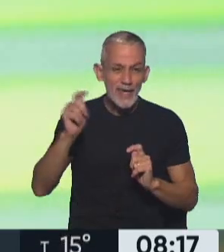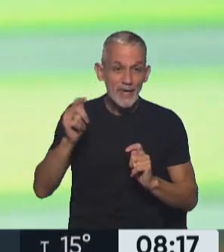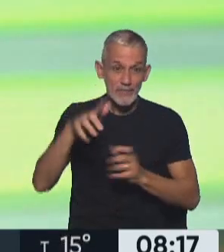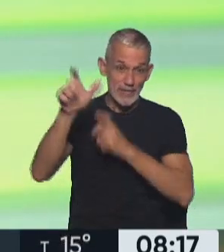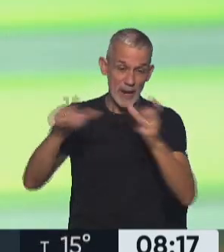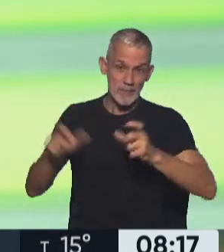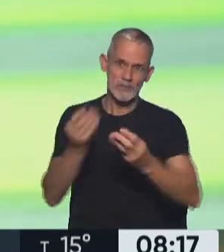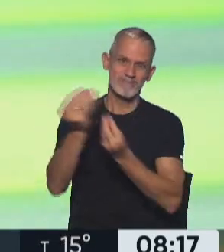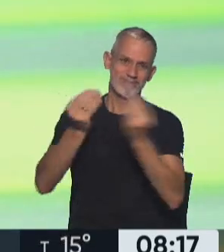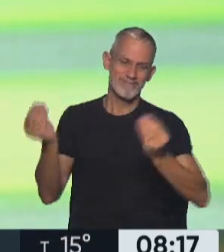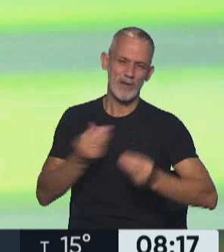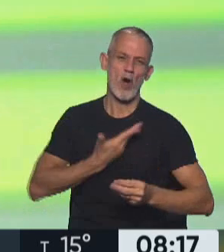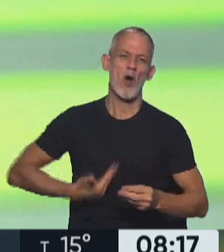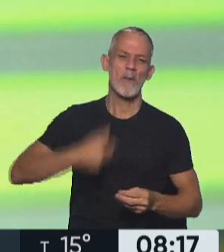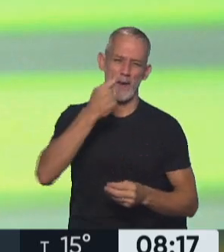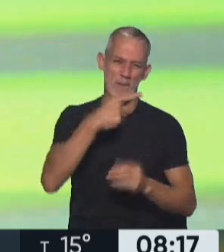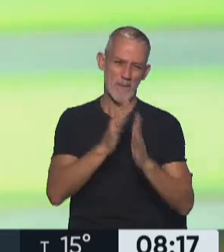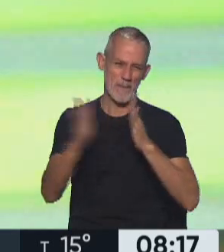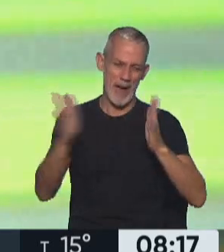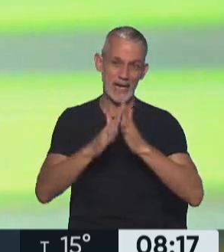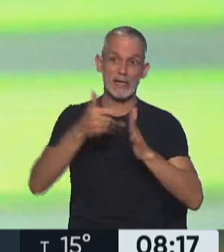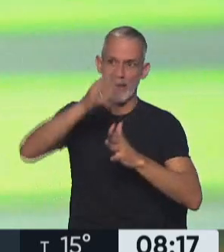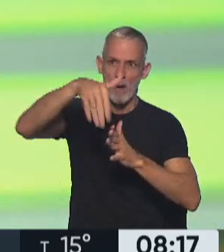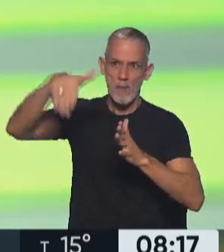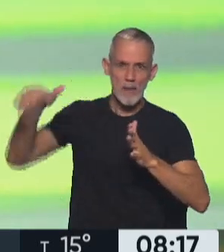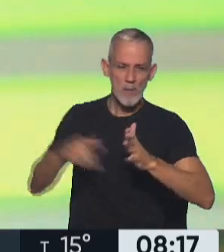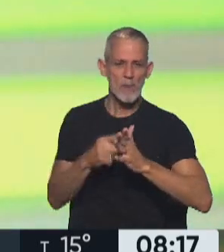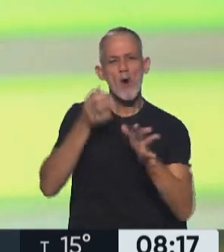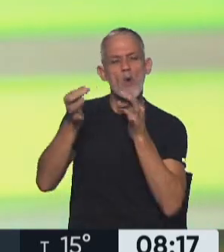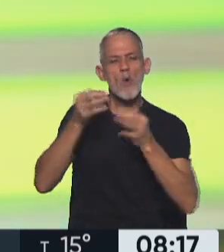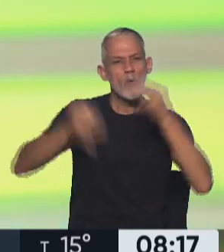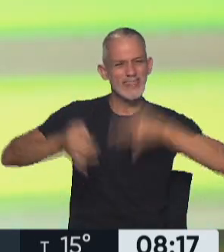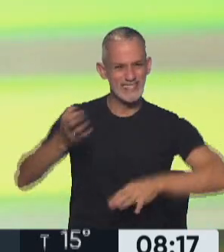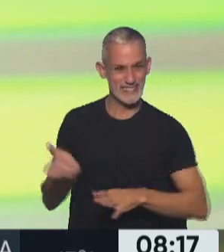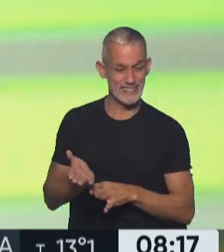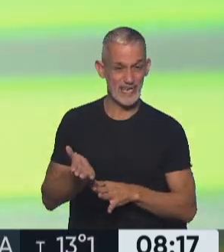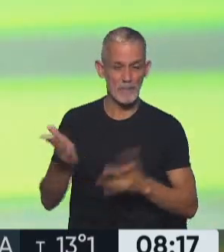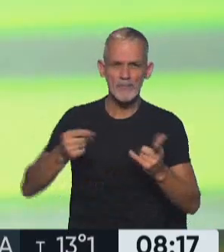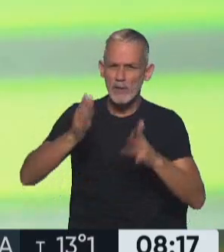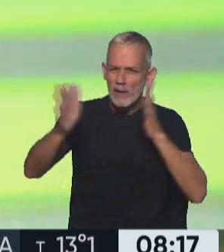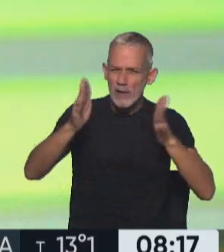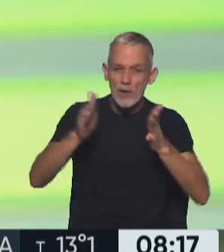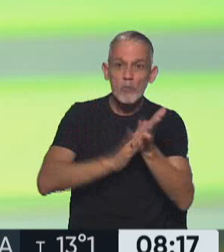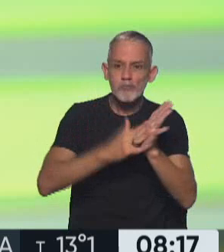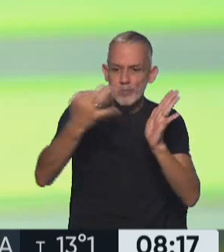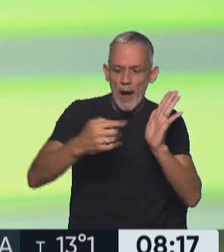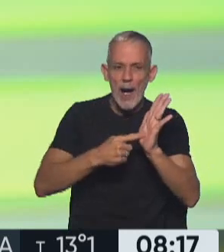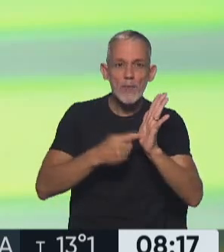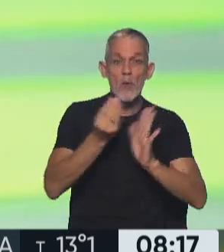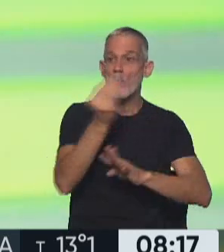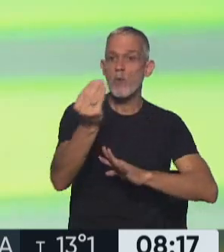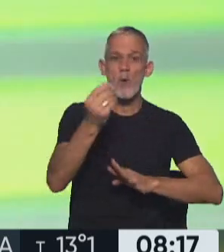los funcionarios de su gobierno que iban a ser llamados por la justicia. Porque lo que ocurrió en los hechos es que cada vez que un